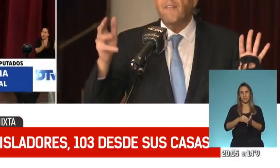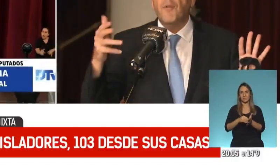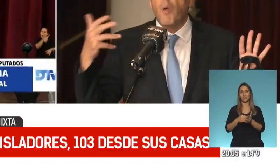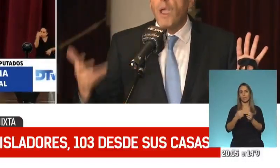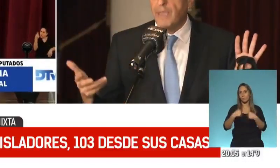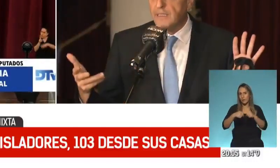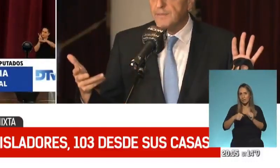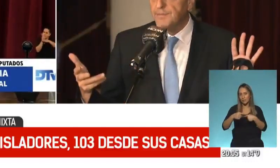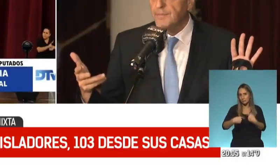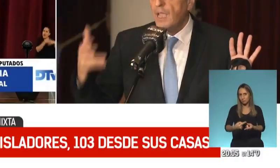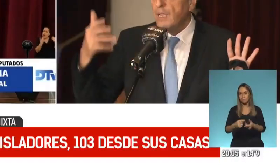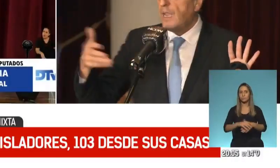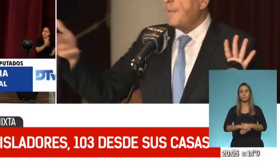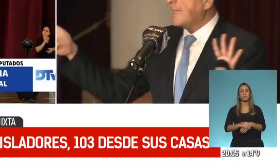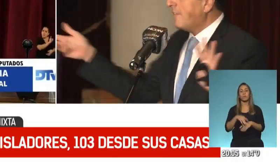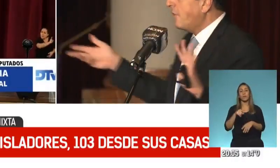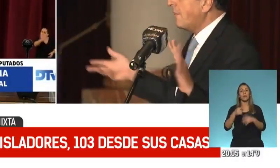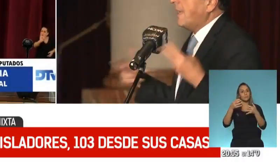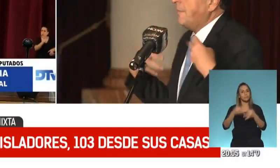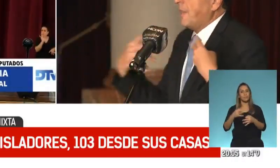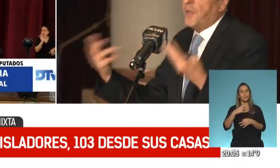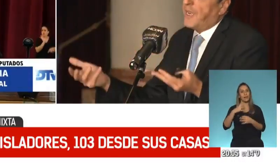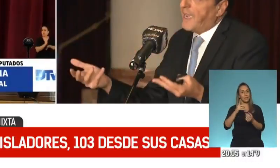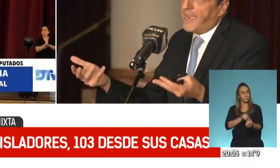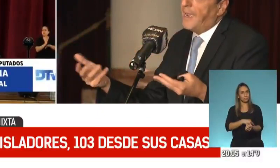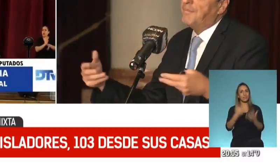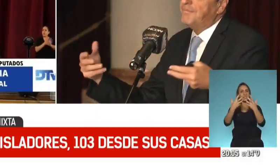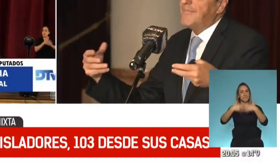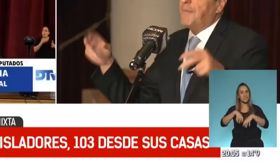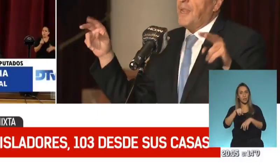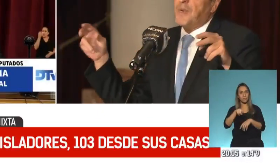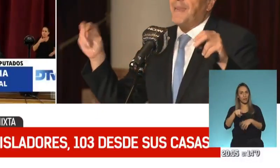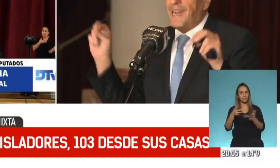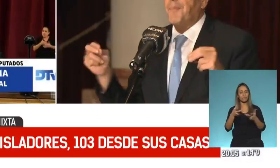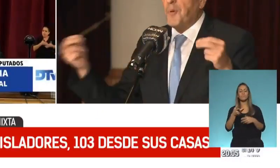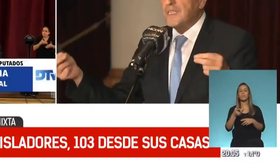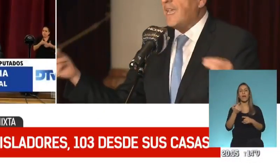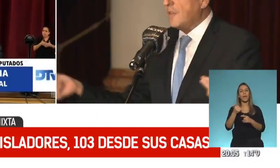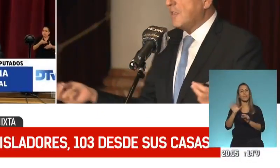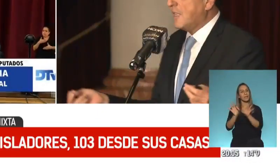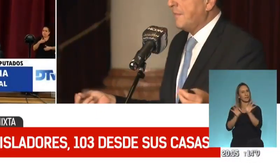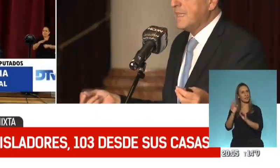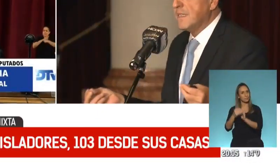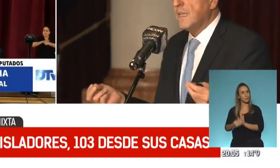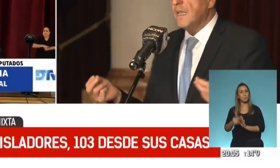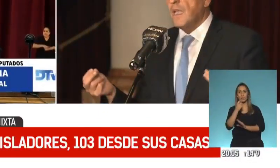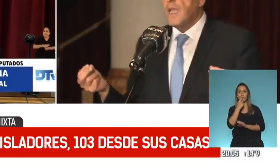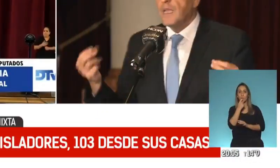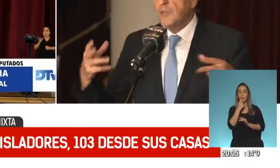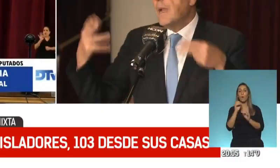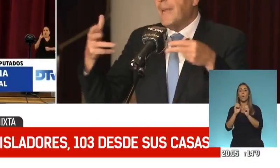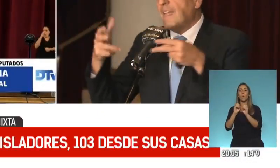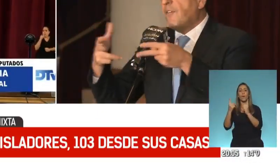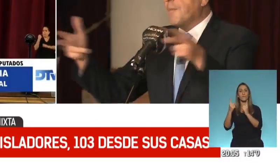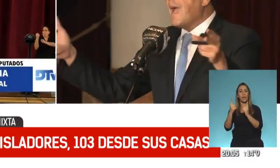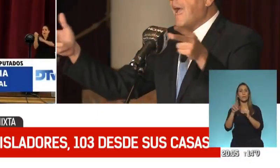sesionar. Sin lugar a dudas, el sistema es lo que deben adaptarse, adaptarse a ese sistema, pero también hay otros detalles, como por ejemplo la conexión de Wi-Fi